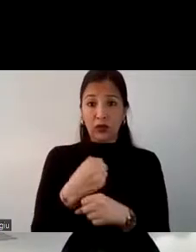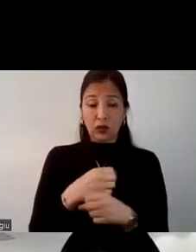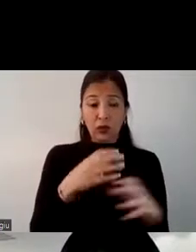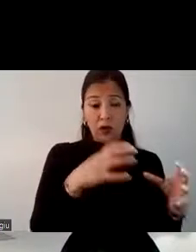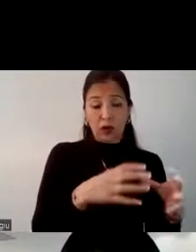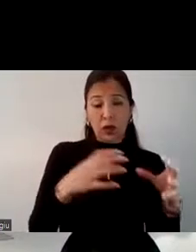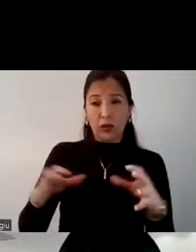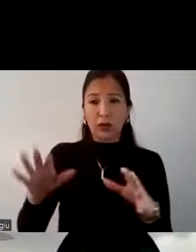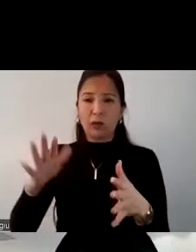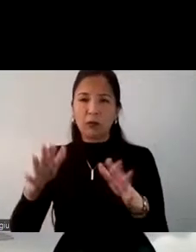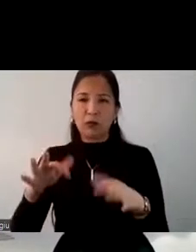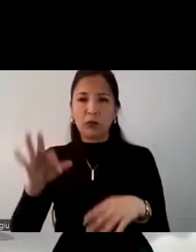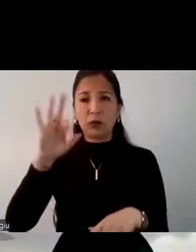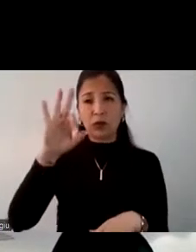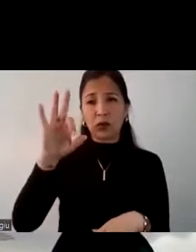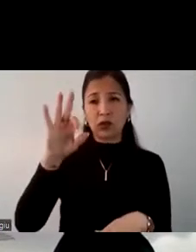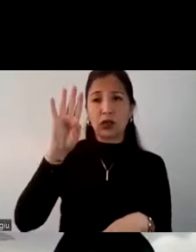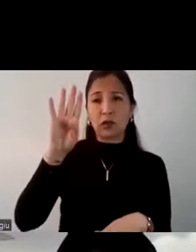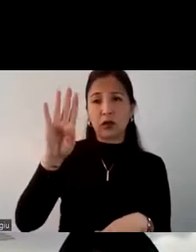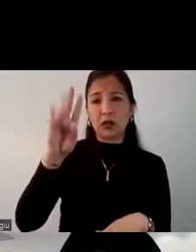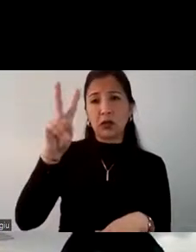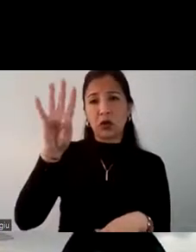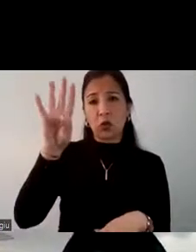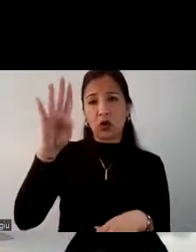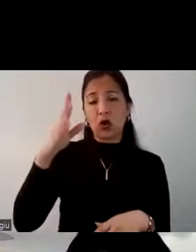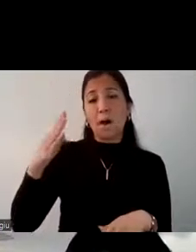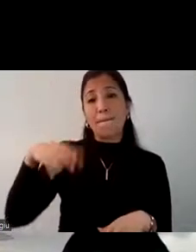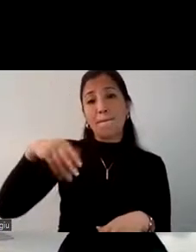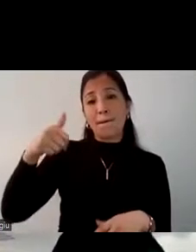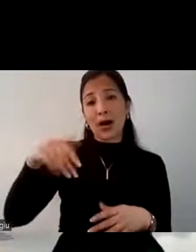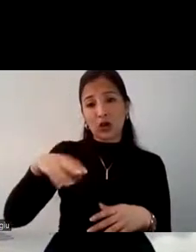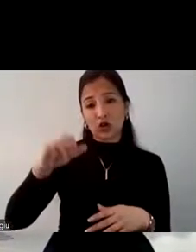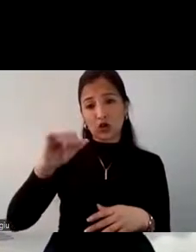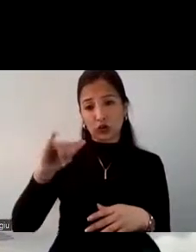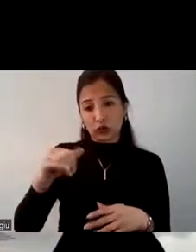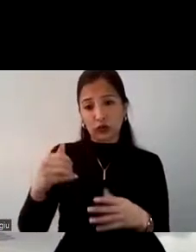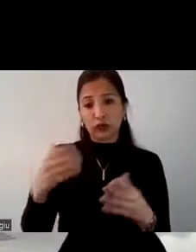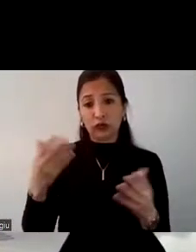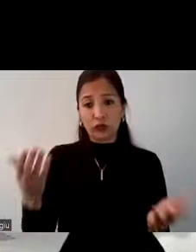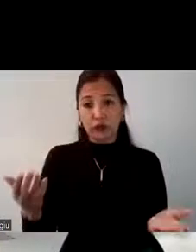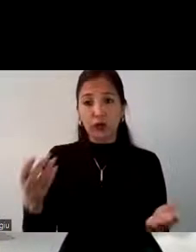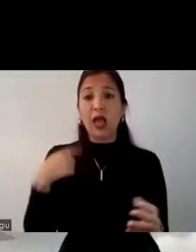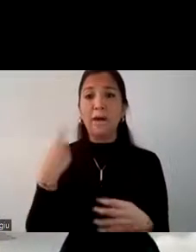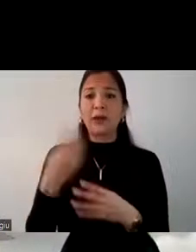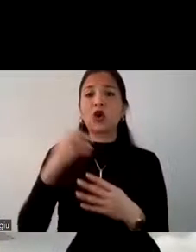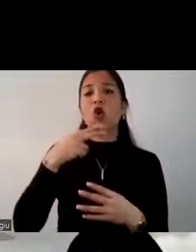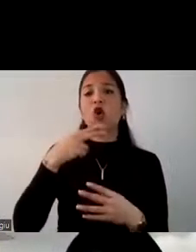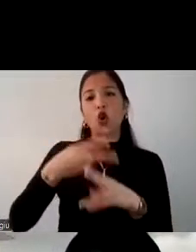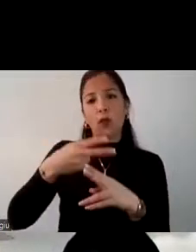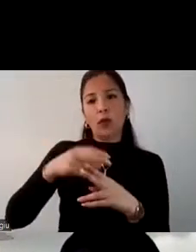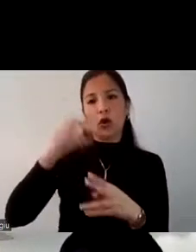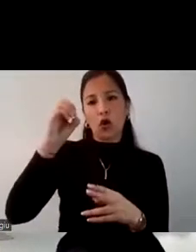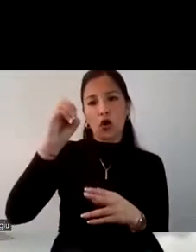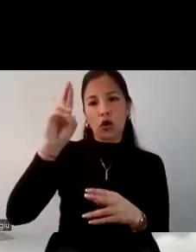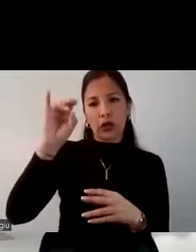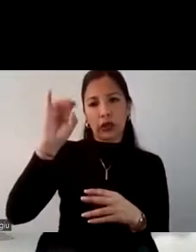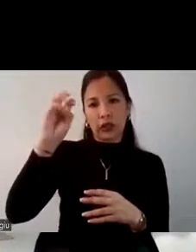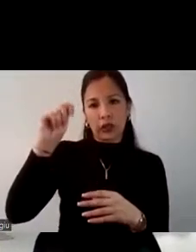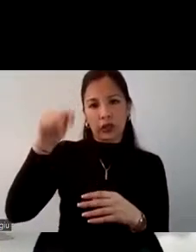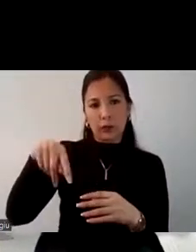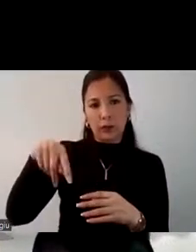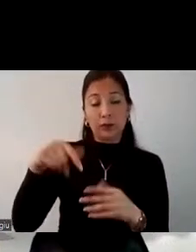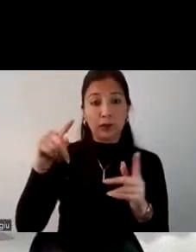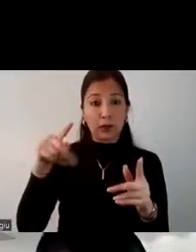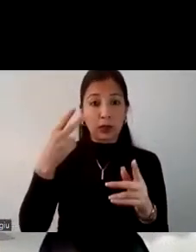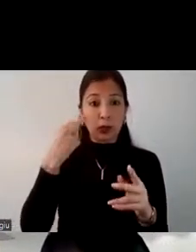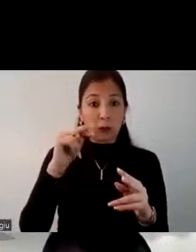entre el 3 al 24 de marzo y la empresa que lo realizó fue el origen. Para ello, les presento